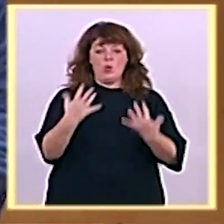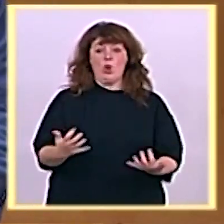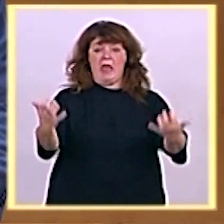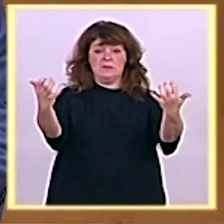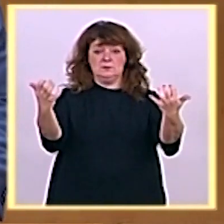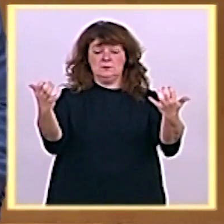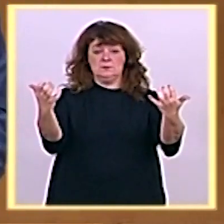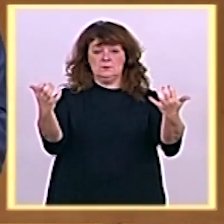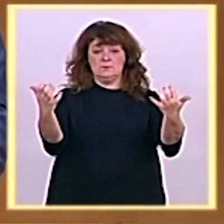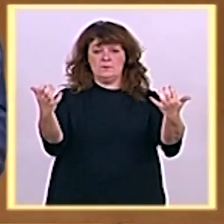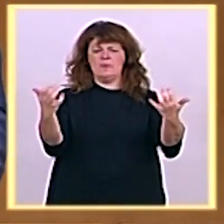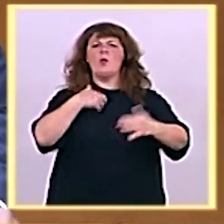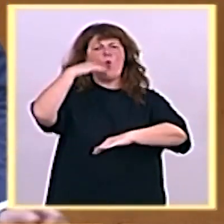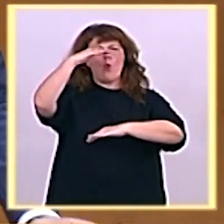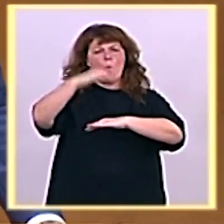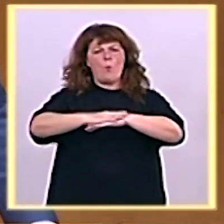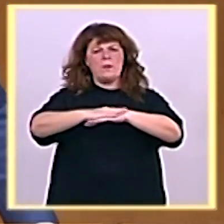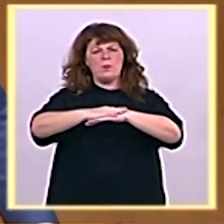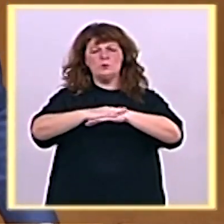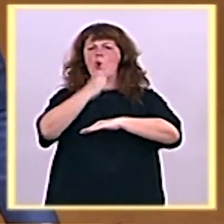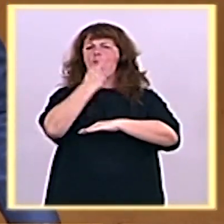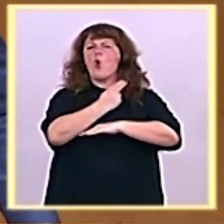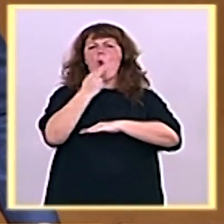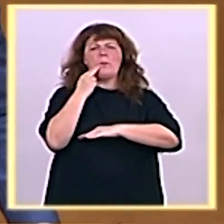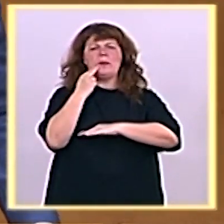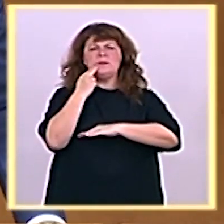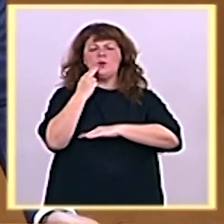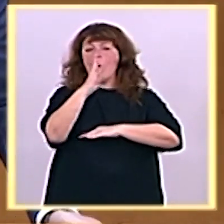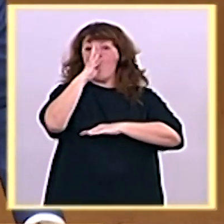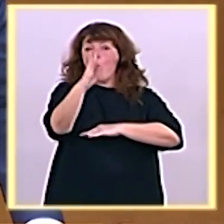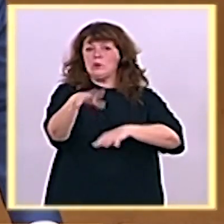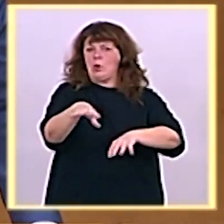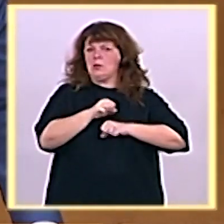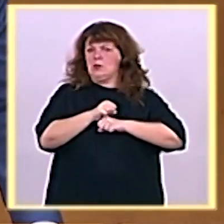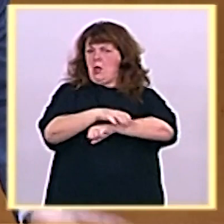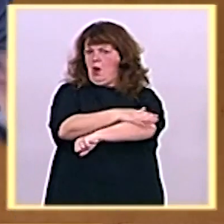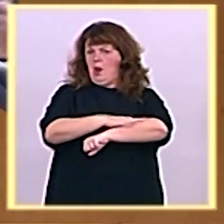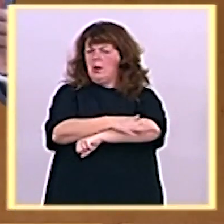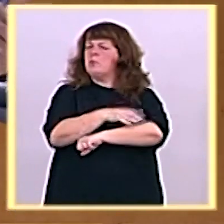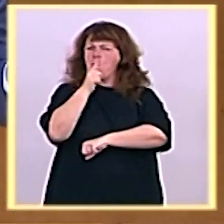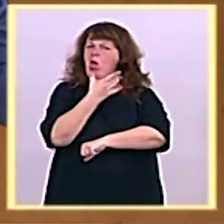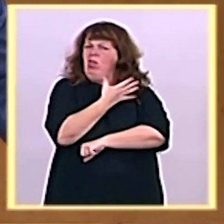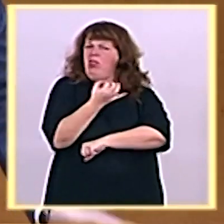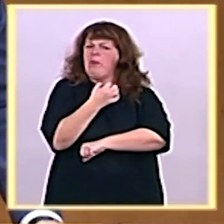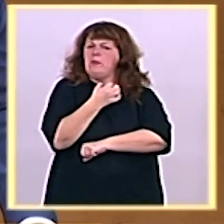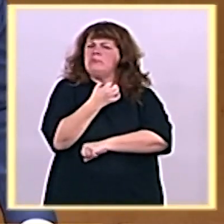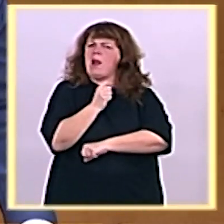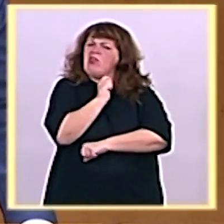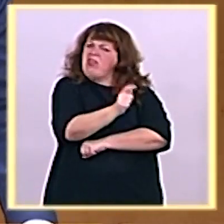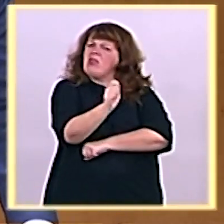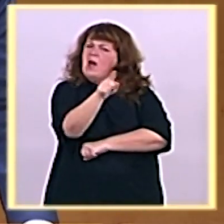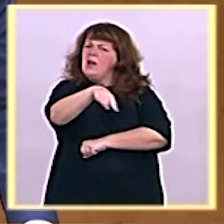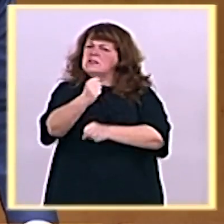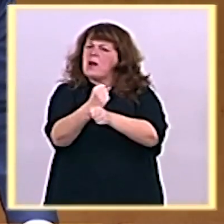legislatura que creo que además era un deber de la democracia con los trabajadores y trabajadoras de nuestro país y es situarlo, como nos dice la Carta Social